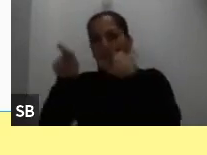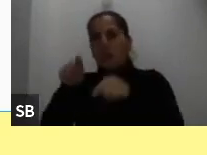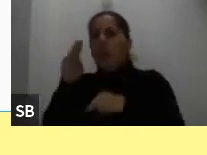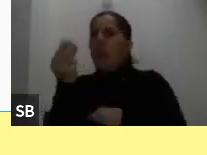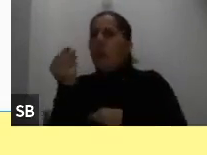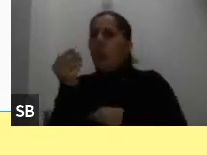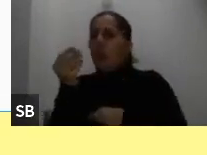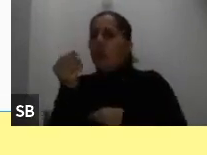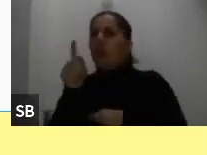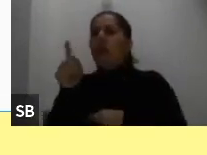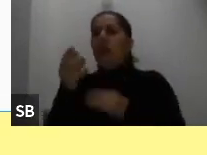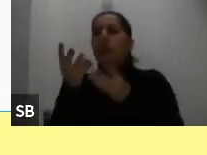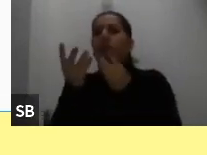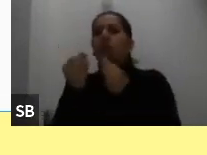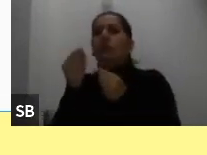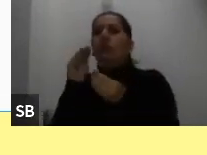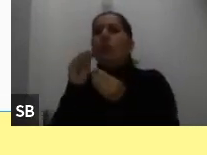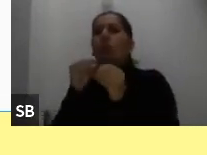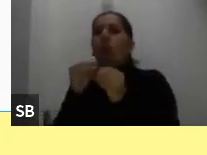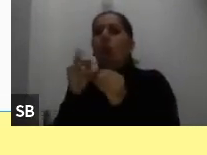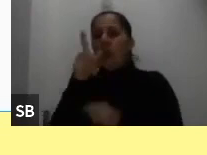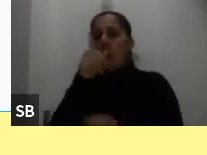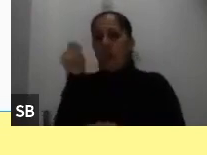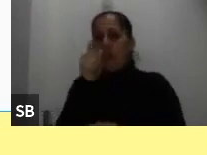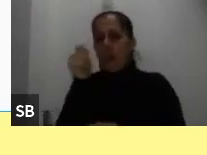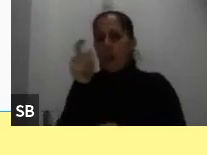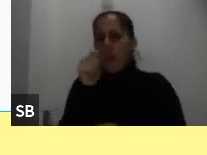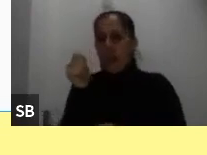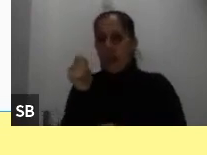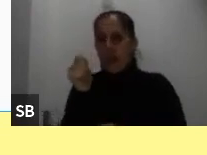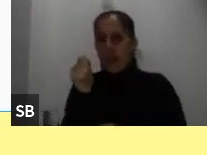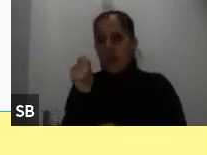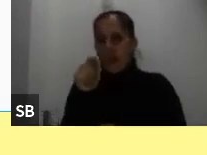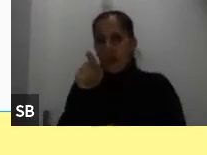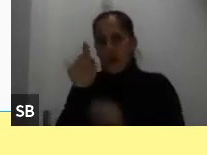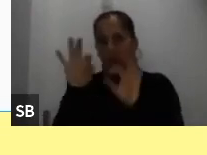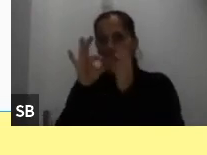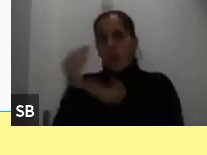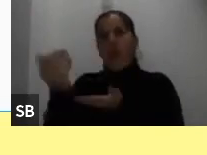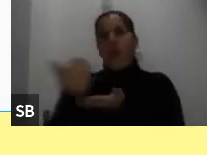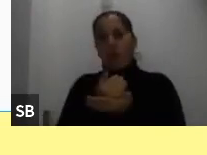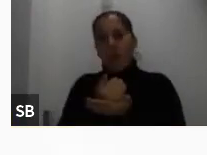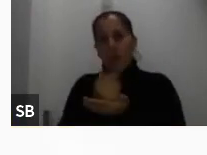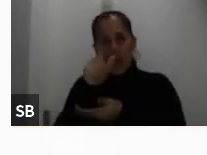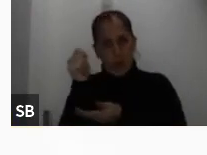monto la cantidad mensual que recibe la familia por esta actividad.